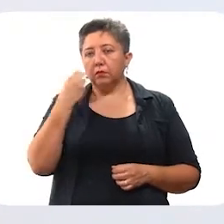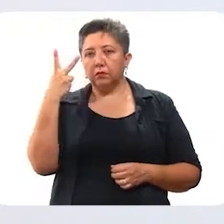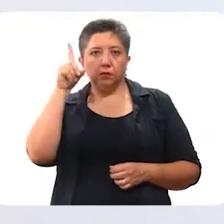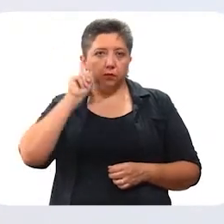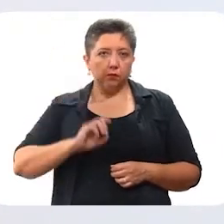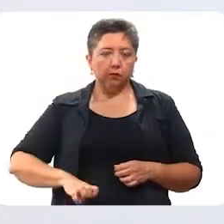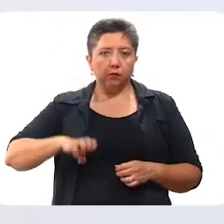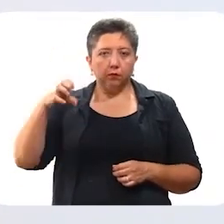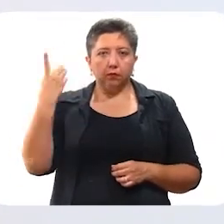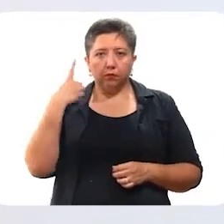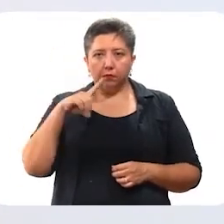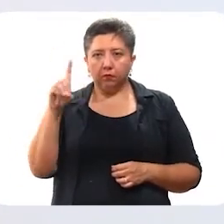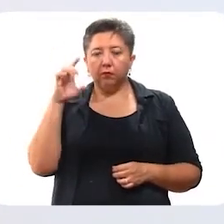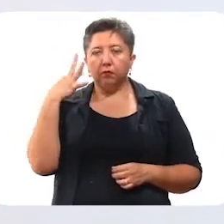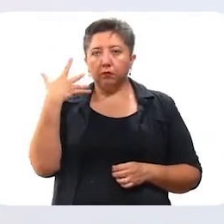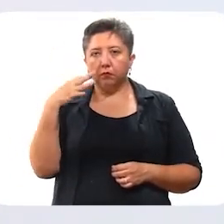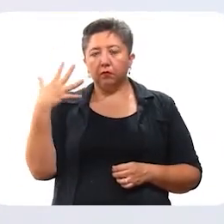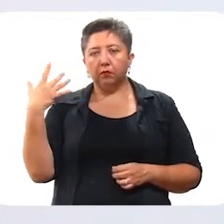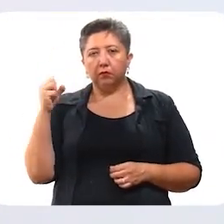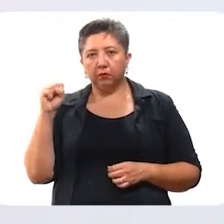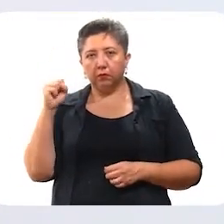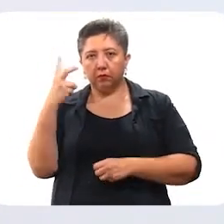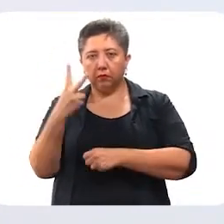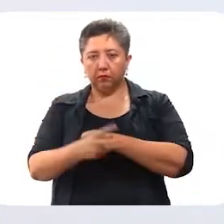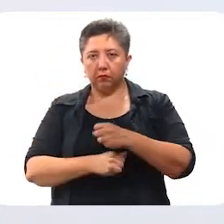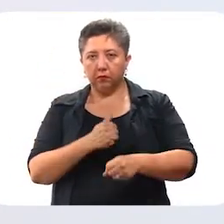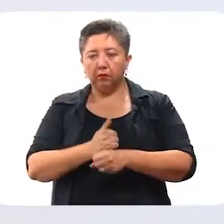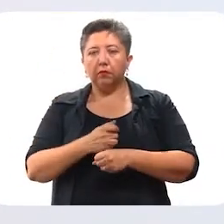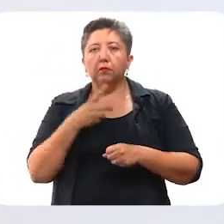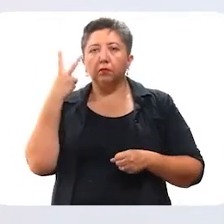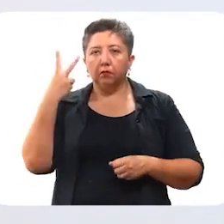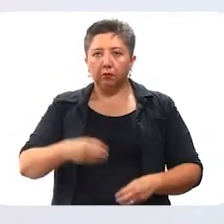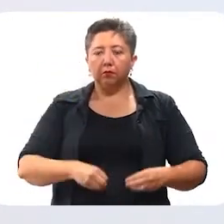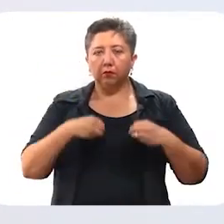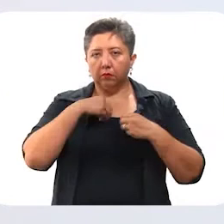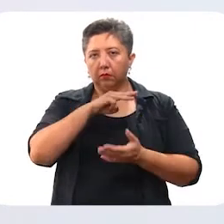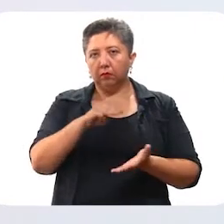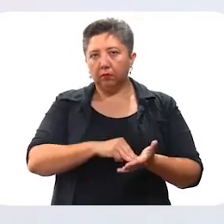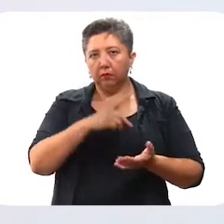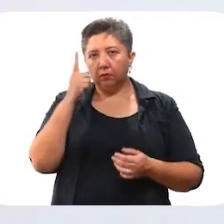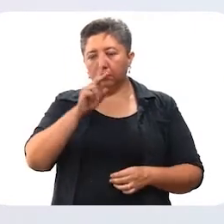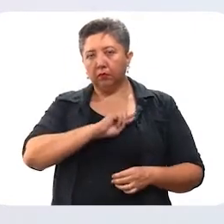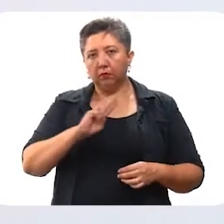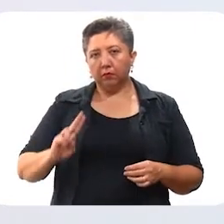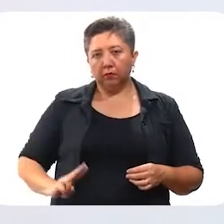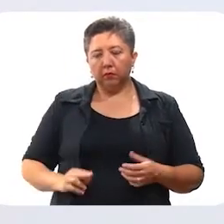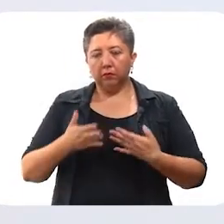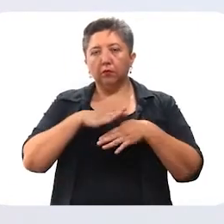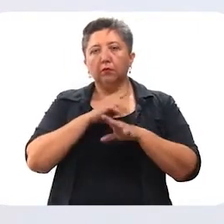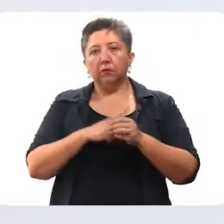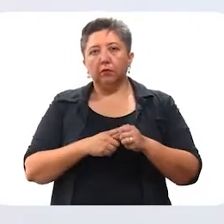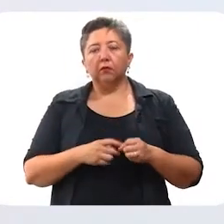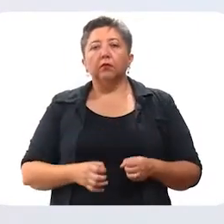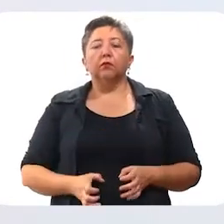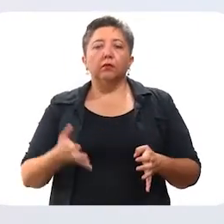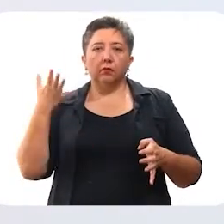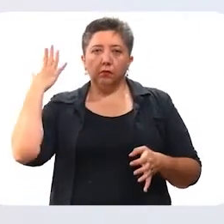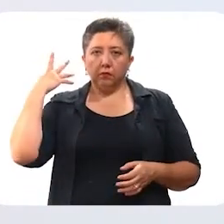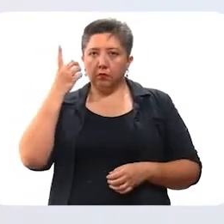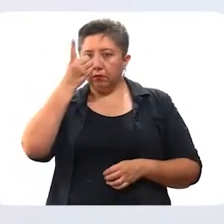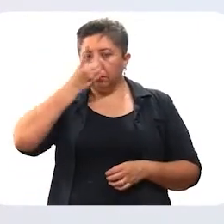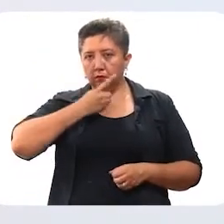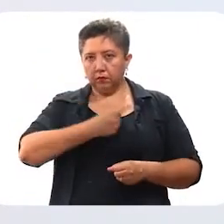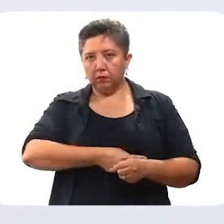jabube. Katu leti kajakur kach choy. Y etel sokuntule uman. Y chiyashu kohanil lo betian. Kach diabetes nakanil presiono. Y etel kohanil